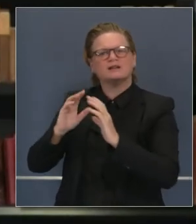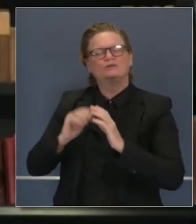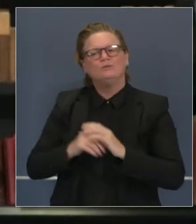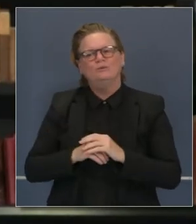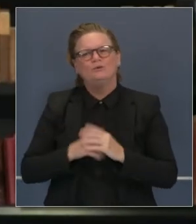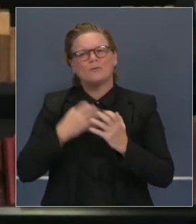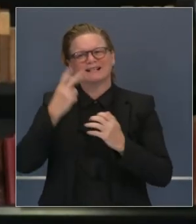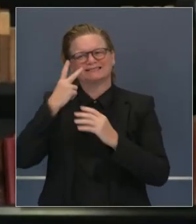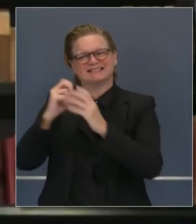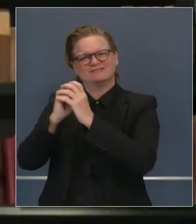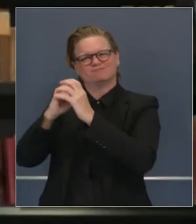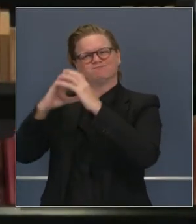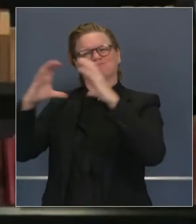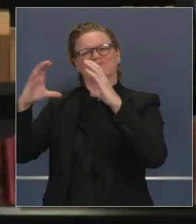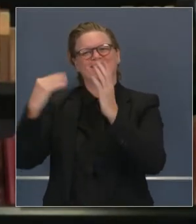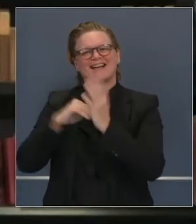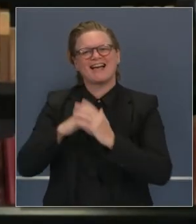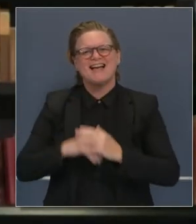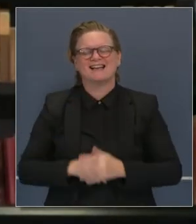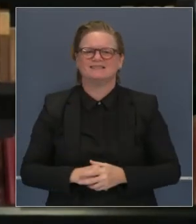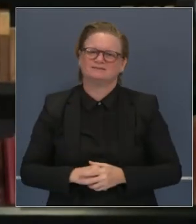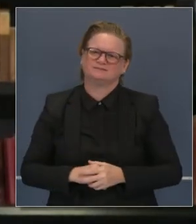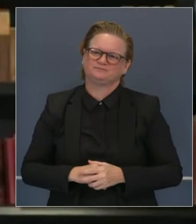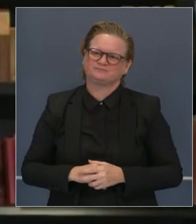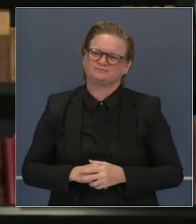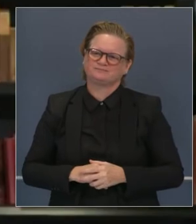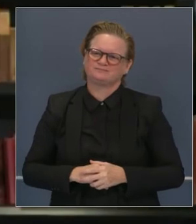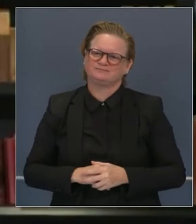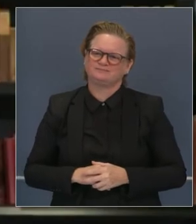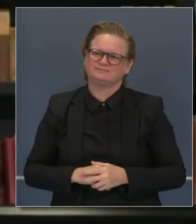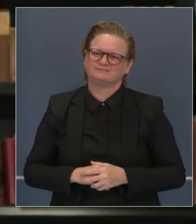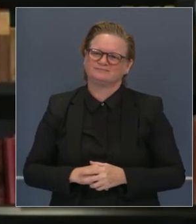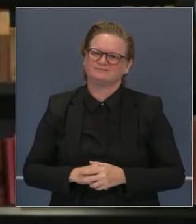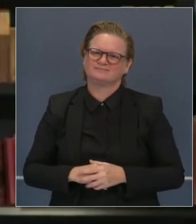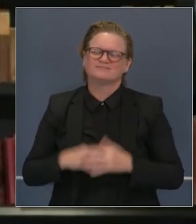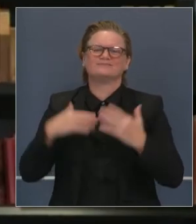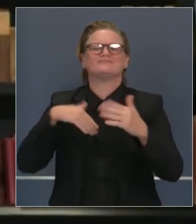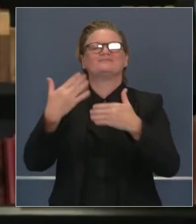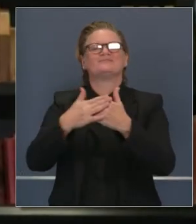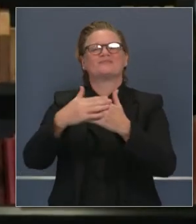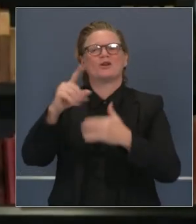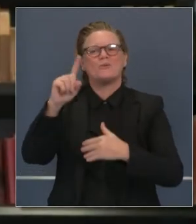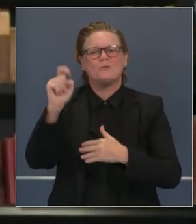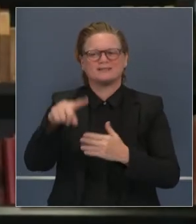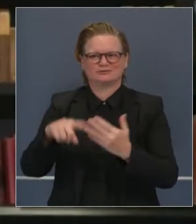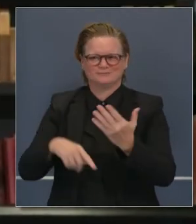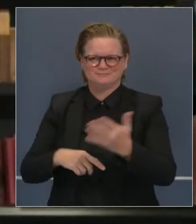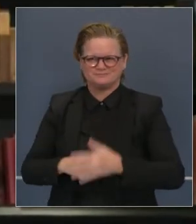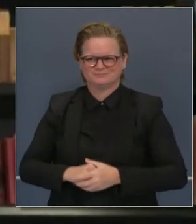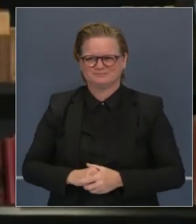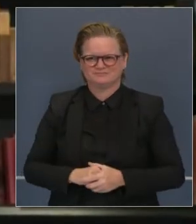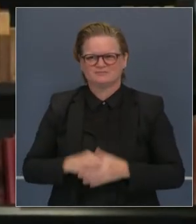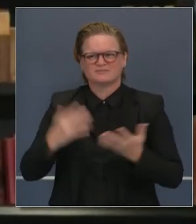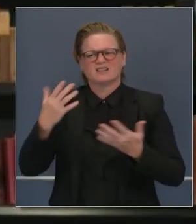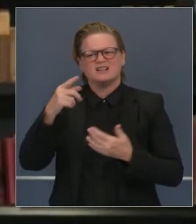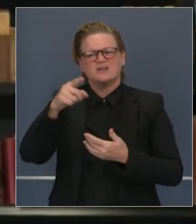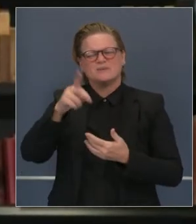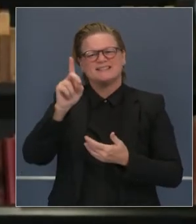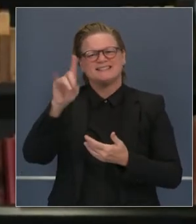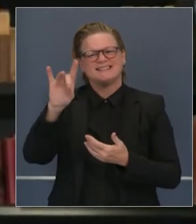¿Qué tal, gobernador? En las primeras etapas de la pandemia, usted emitió una serie de órdenes